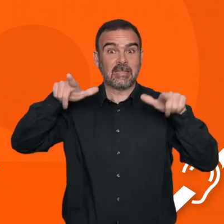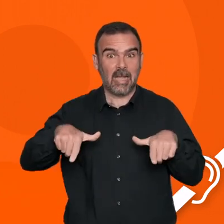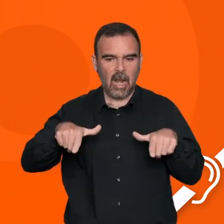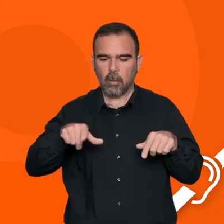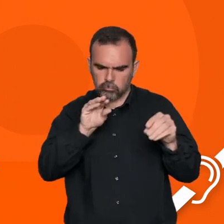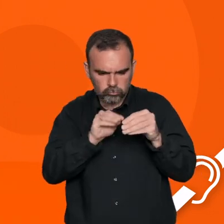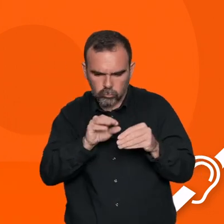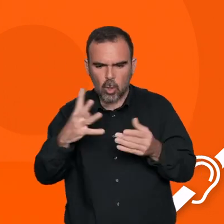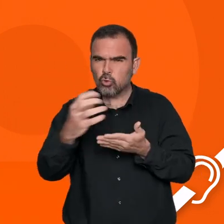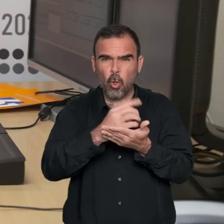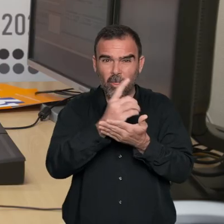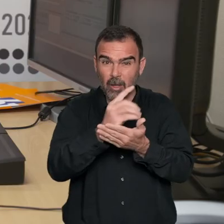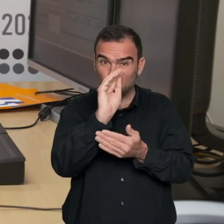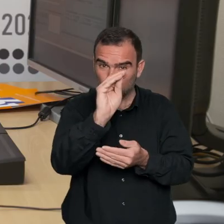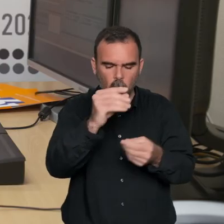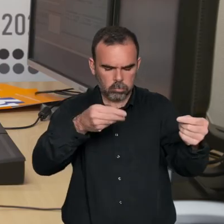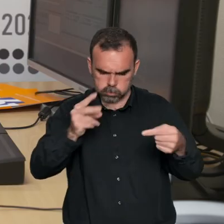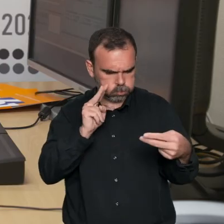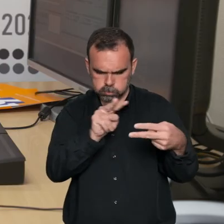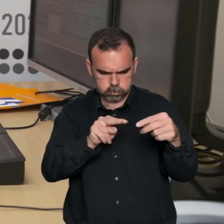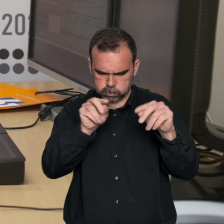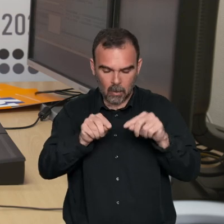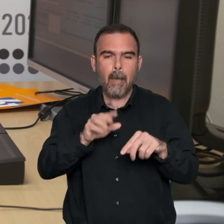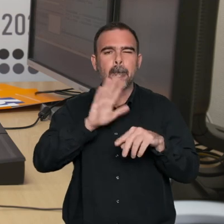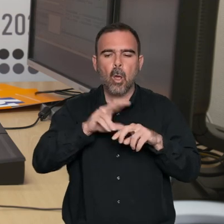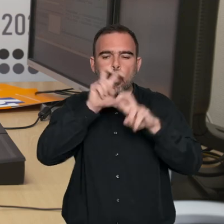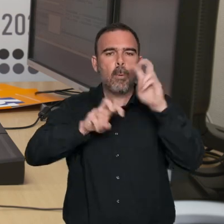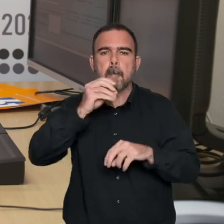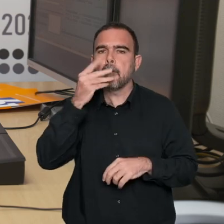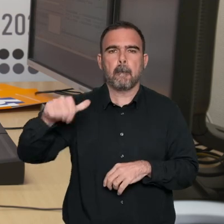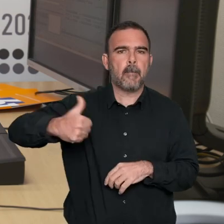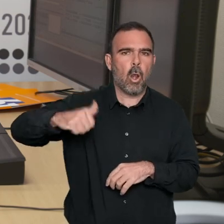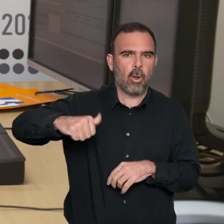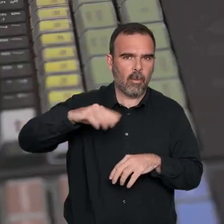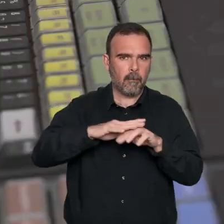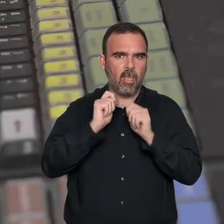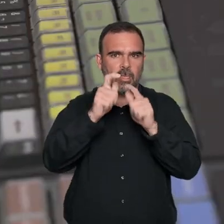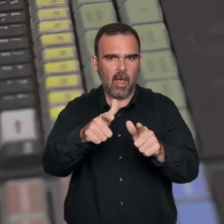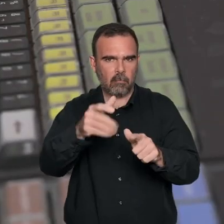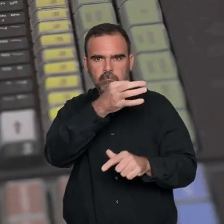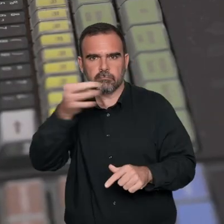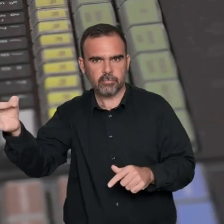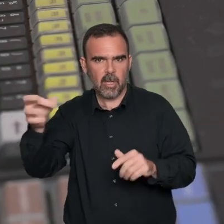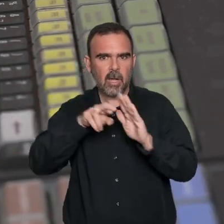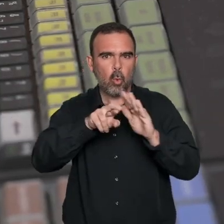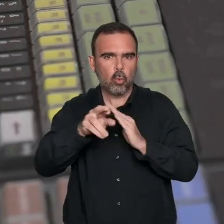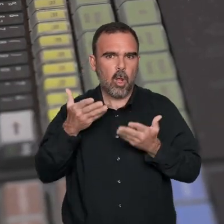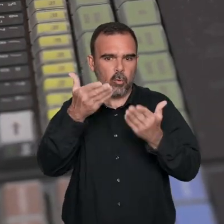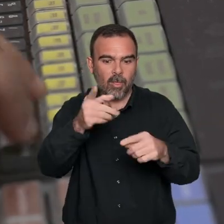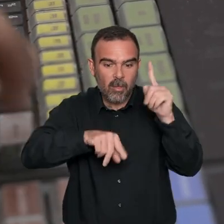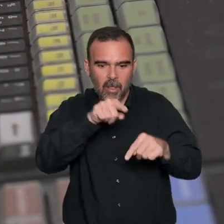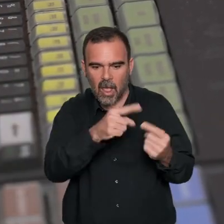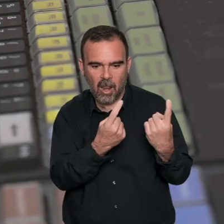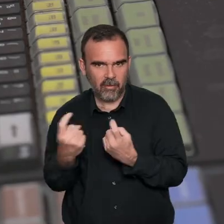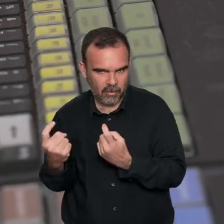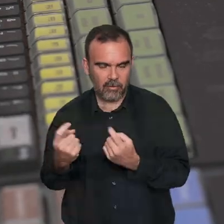En la sala recibirán estos datos relevantes sobre la asistencia para hacer así la mejor valoración de la situación y enviar la